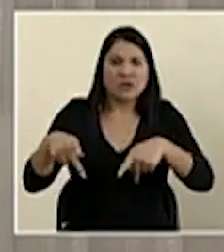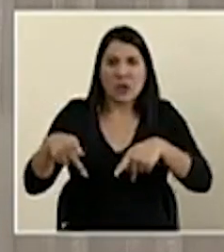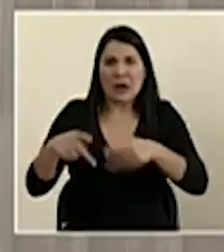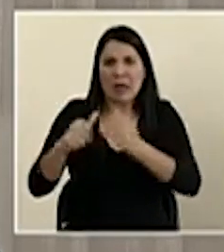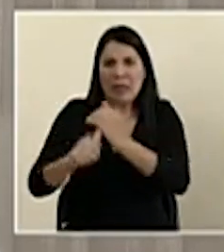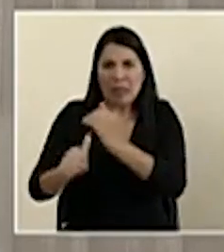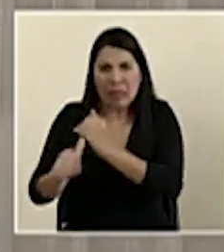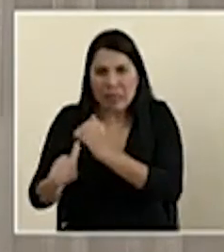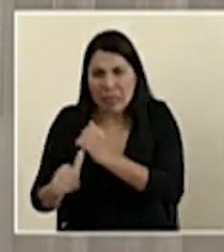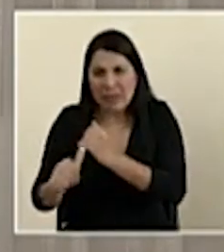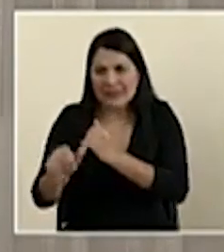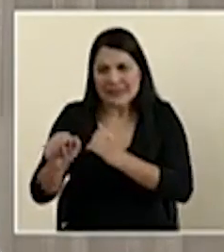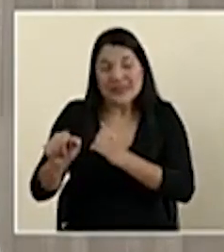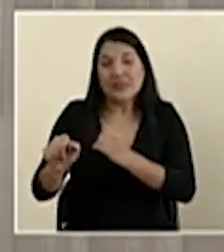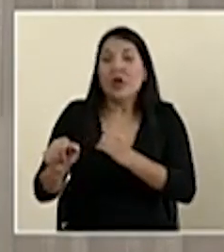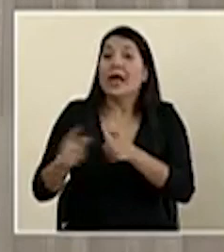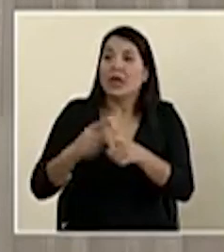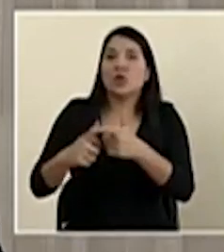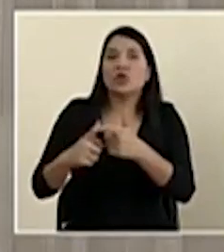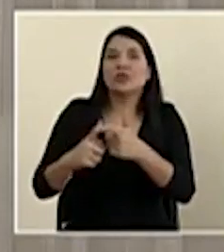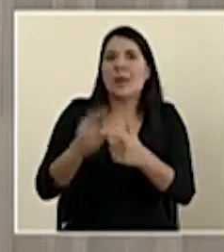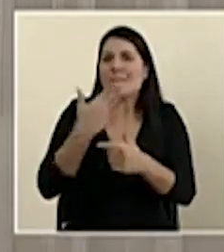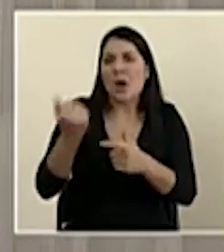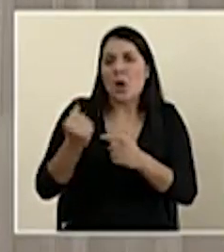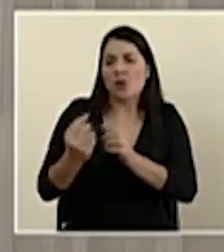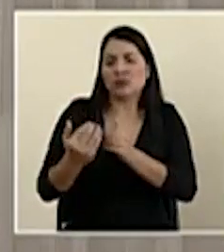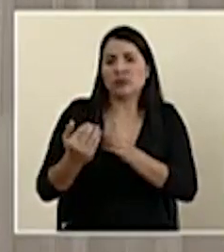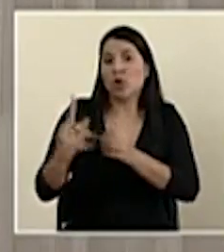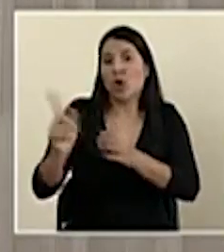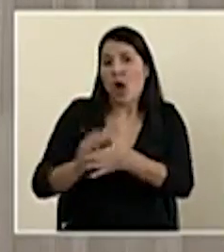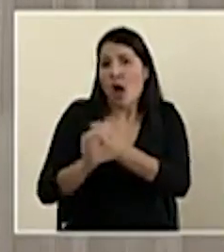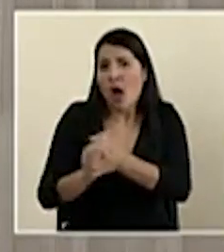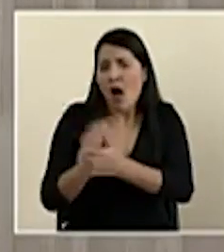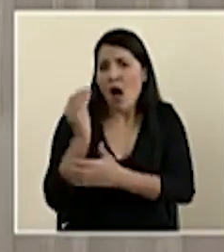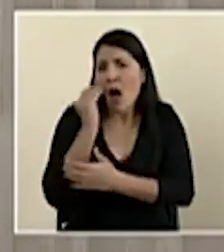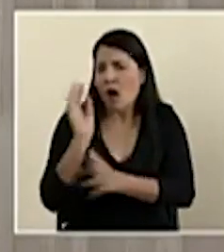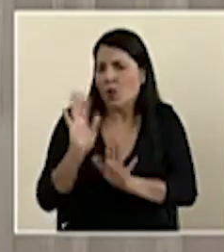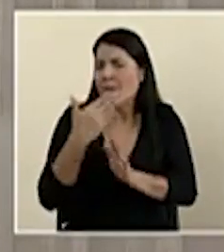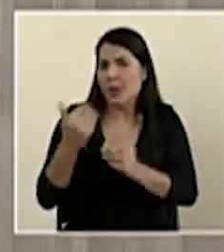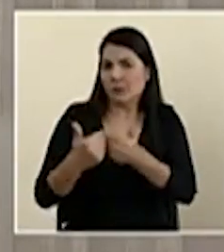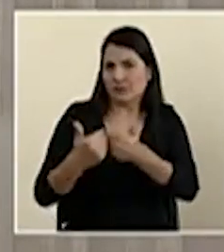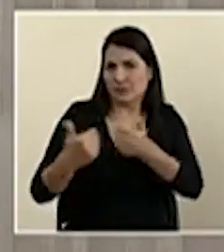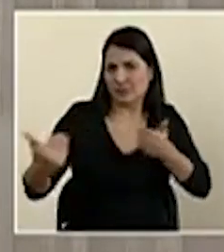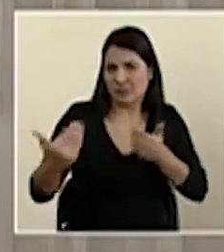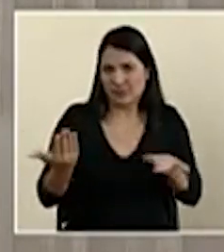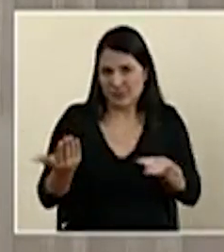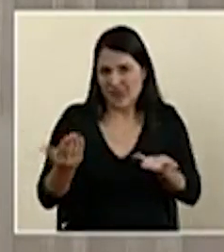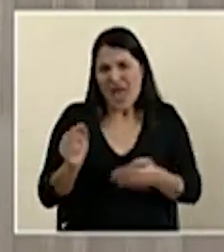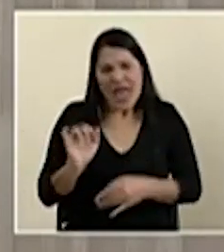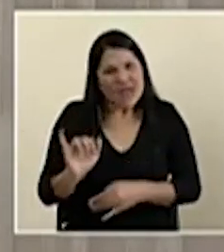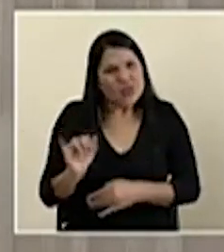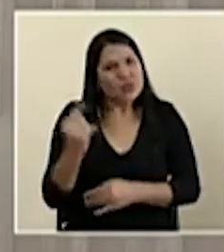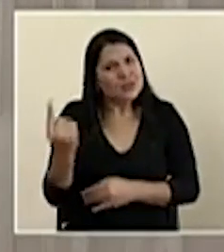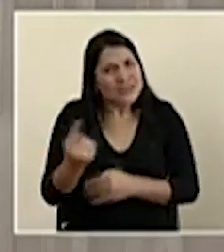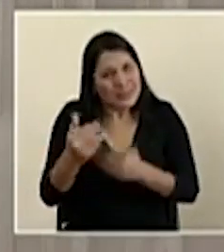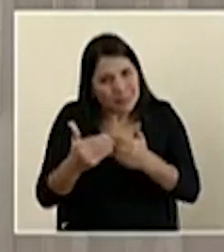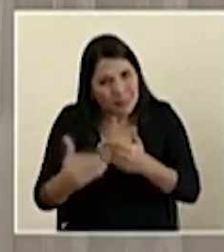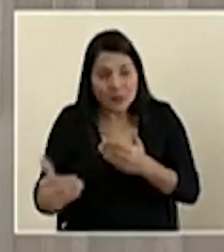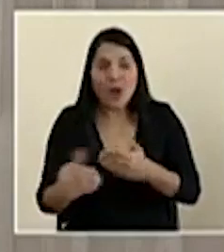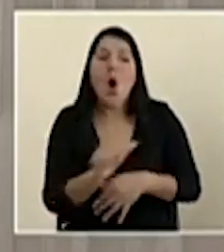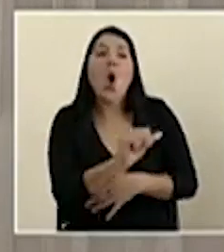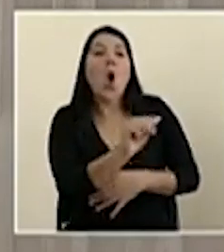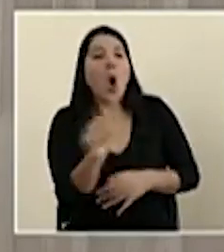abrazo, de beso, se hace también muy importante. Y esas son medidas que deberíamos mantener siempre. Las otras, que son de distanciamiento físico y social,